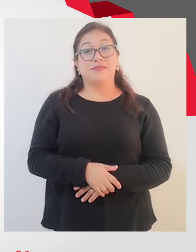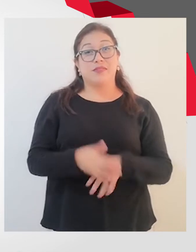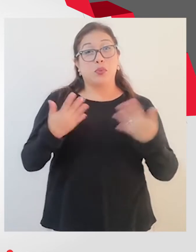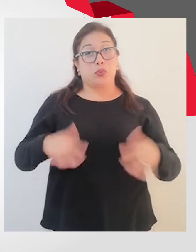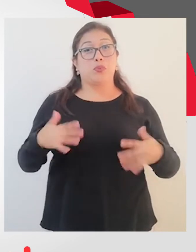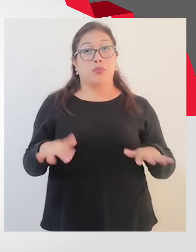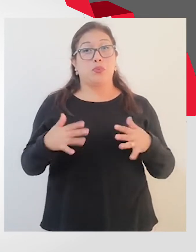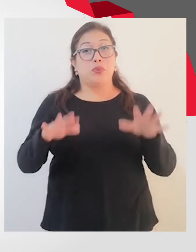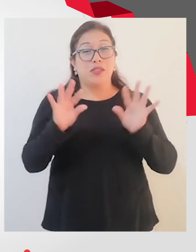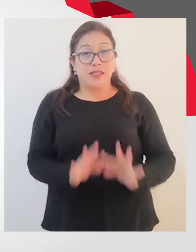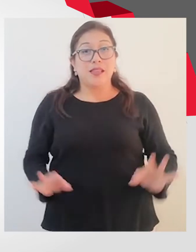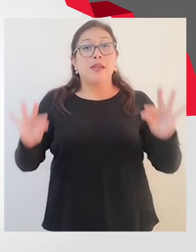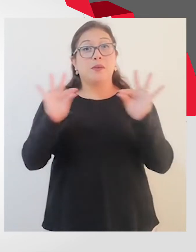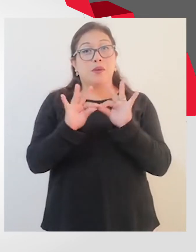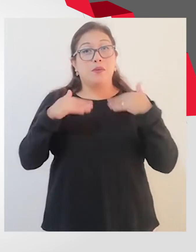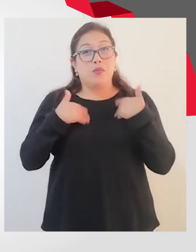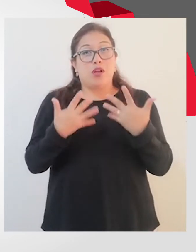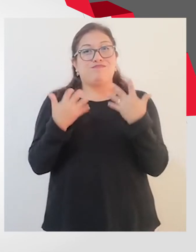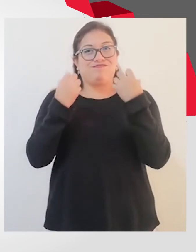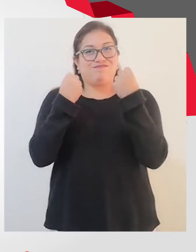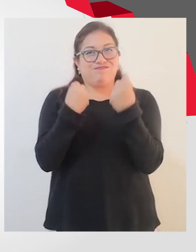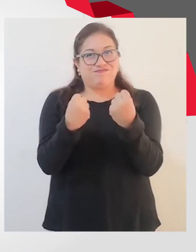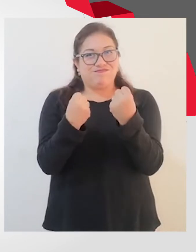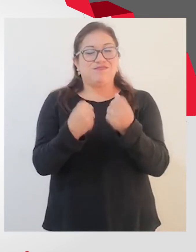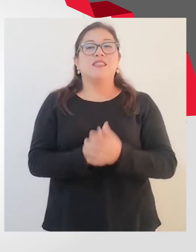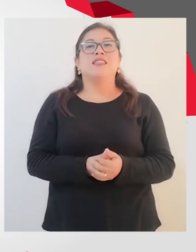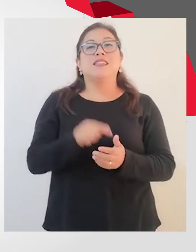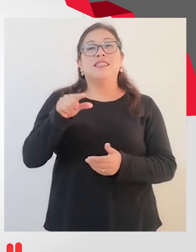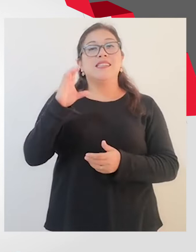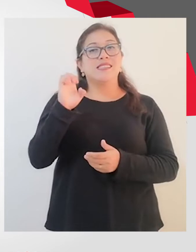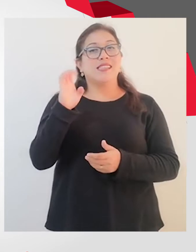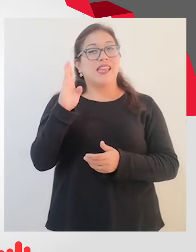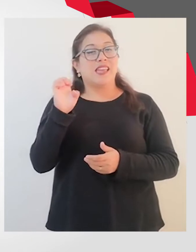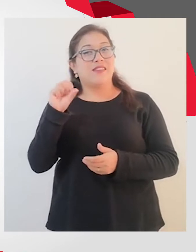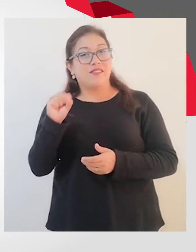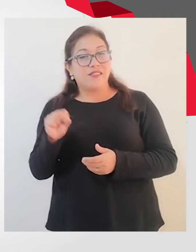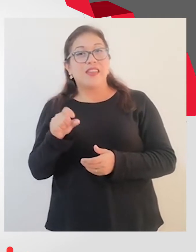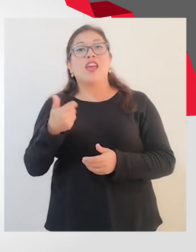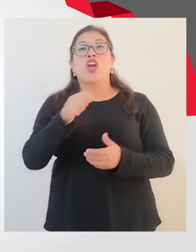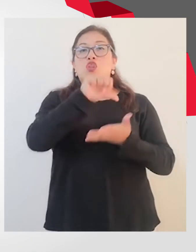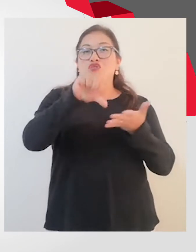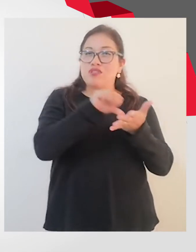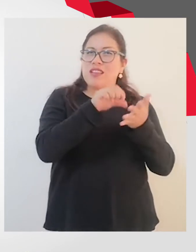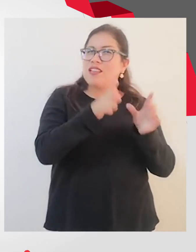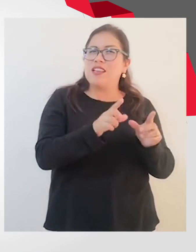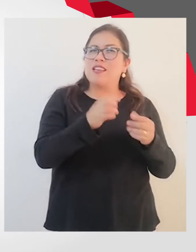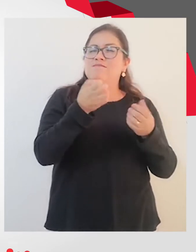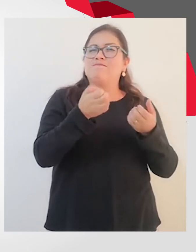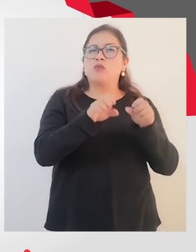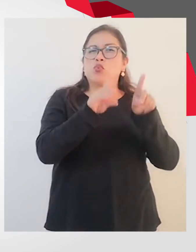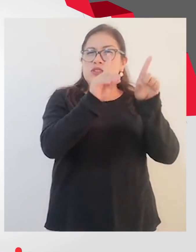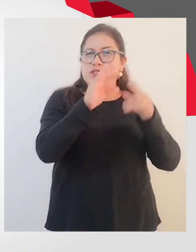Es muy importante que fortalezcamos los CEDES, los Centros de Educación Especial.